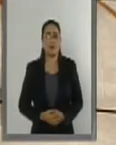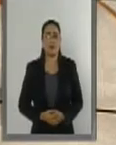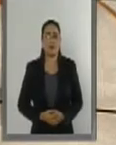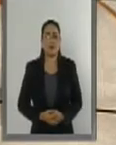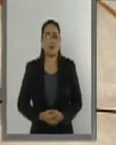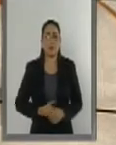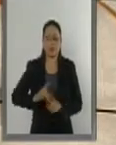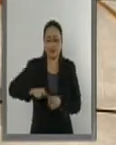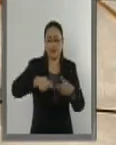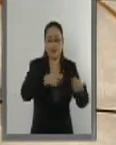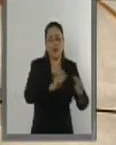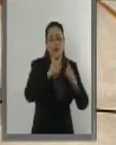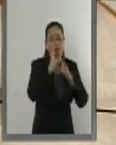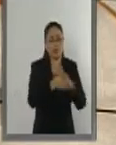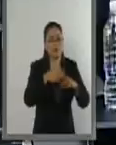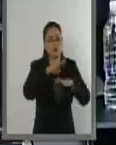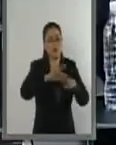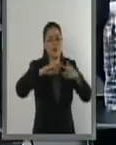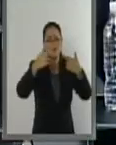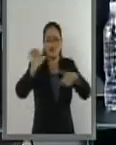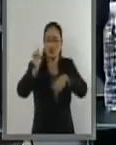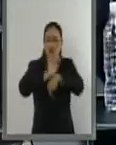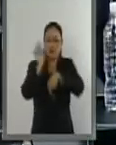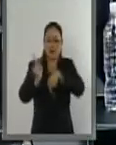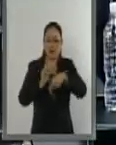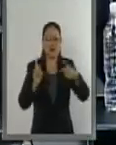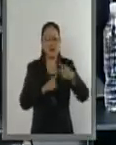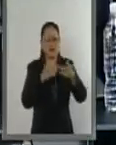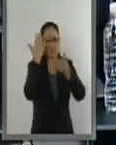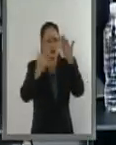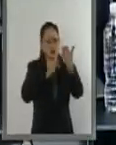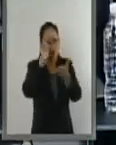Túrnese a las Comisiones Unidas de Relaciones Exteriores y de Estudios Legislativos. Gracias.